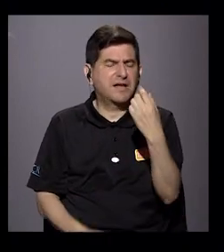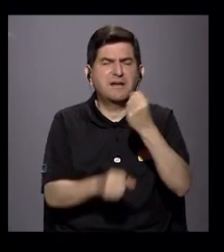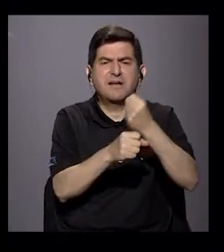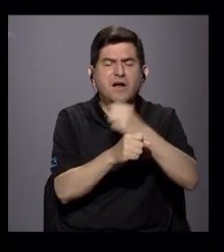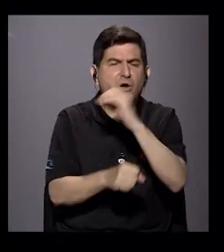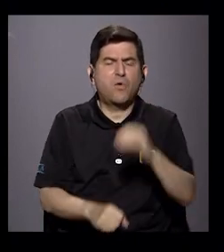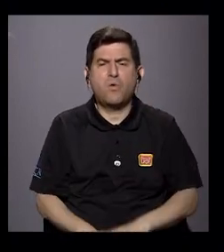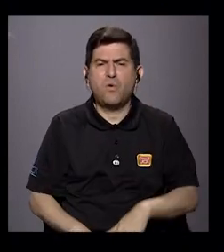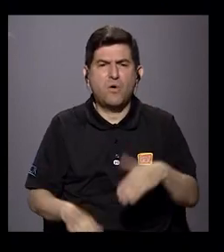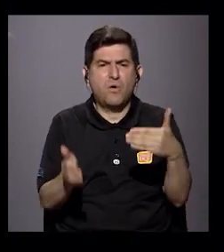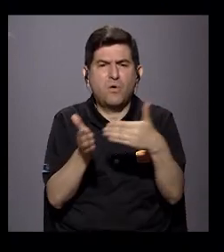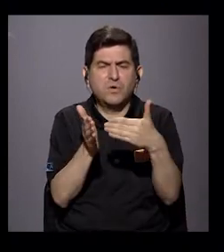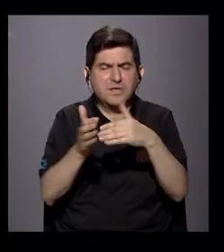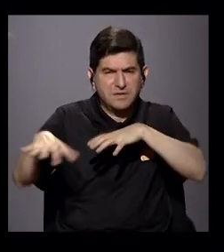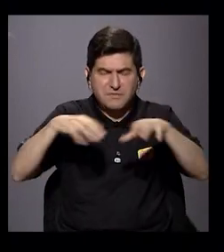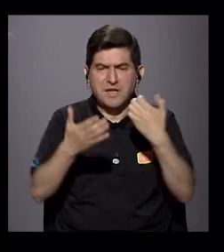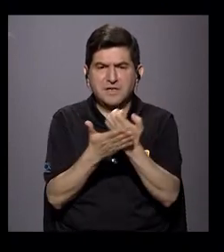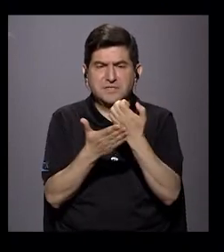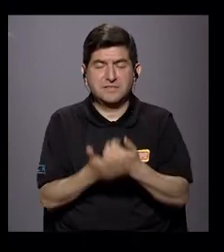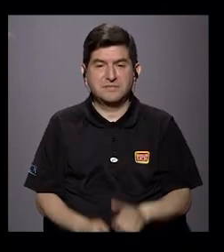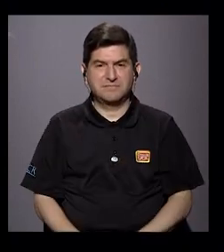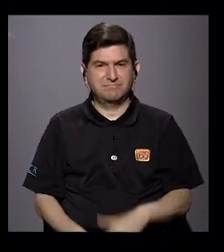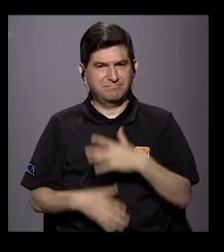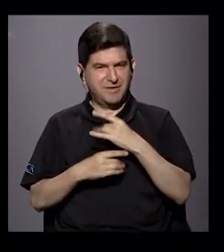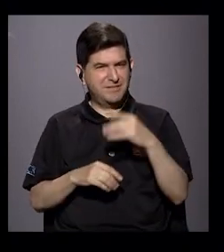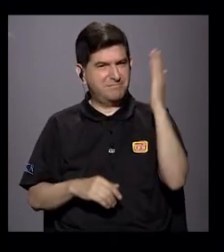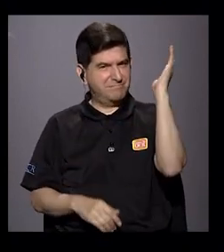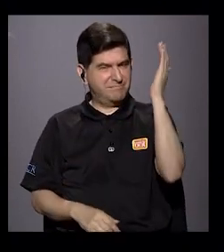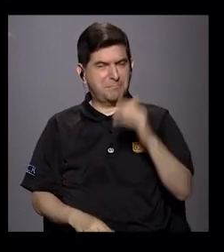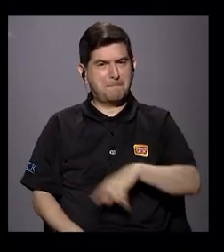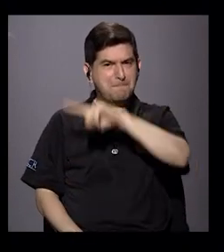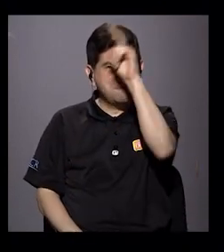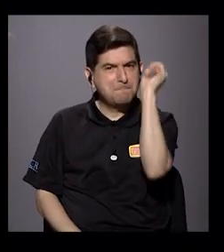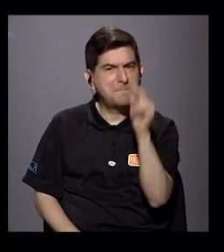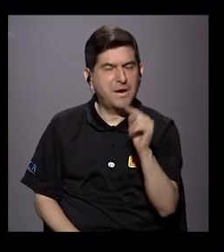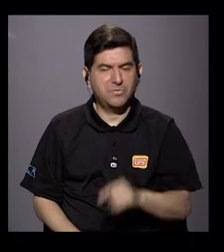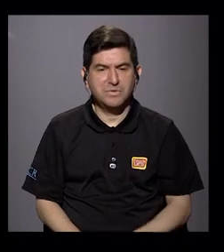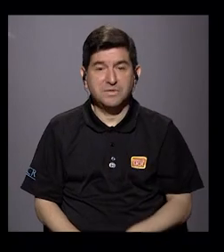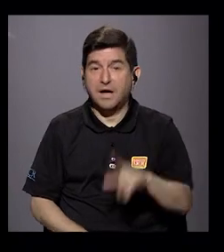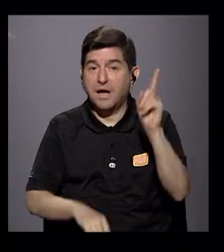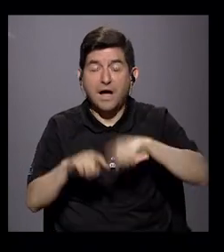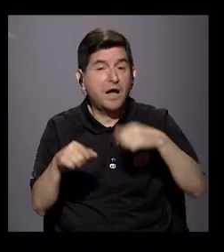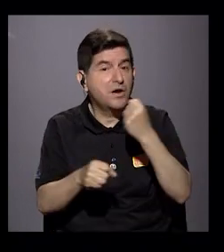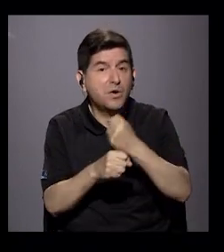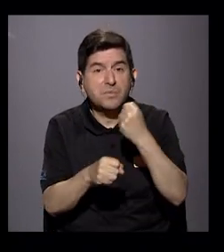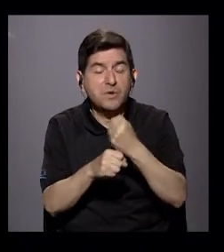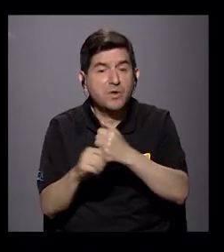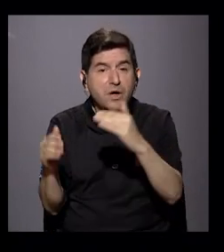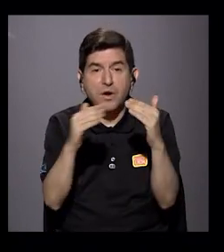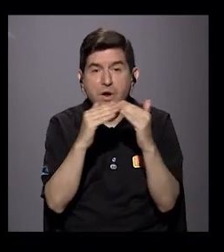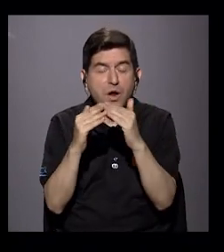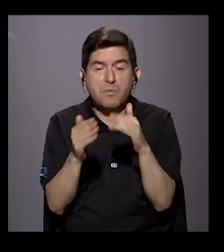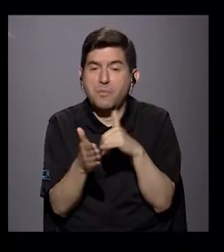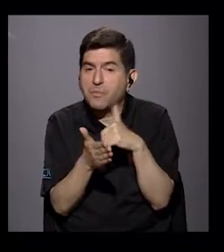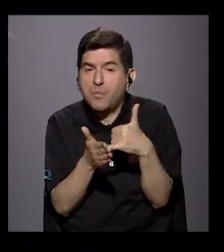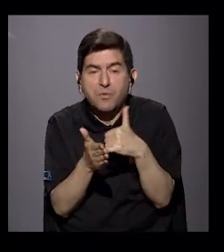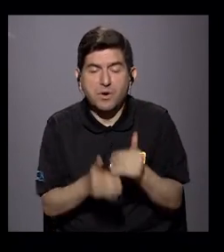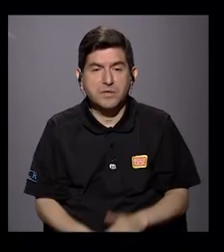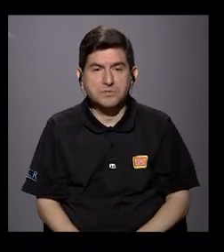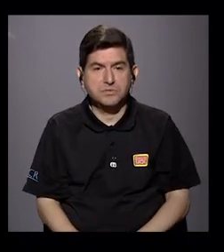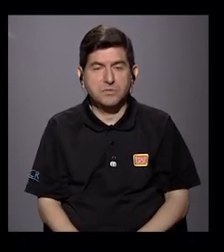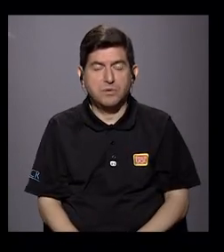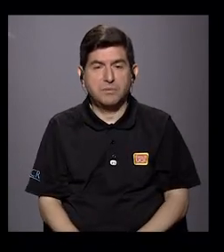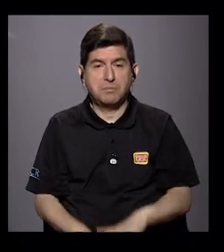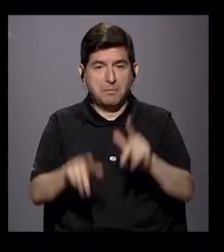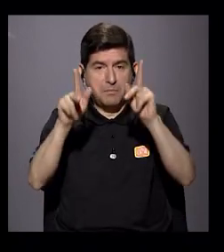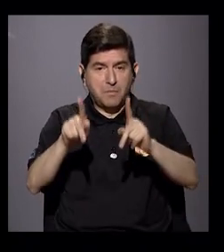Es curioso escuchar esos discursos porque la gran pregunta sería, bueno, entonces no podríamos trabajar más en poblaciones vulnerables, no podríamos